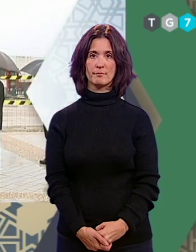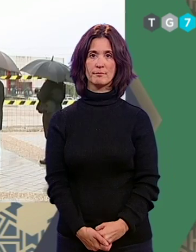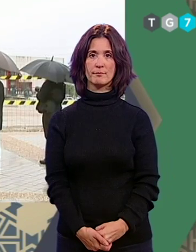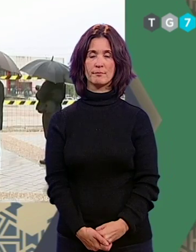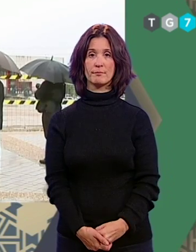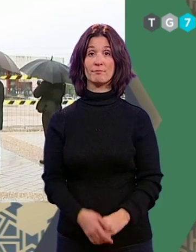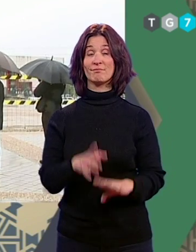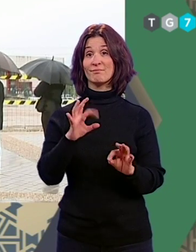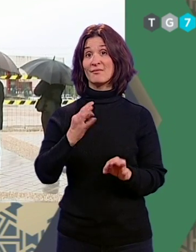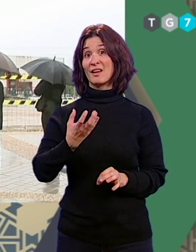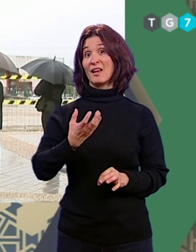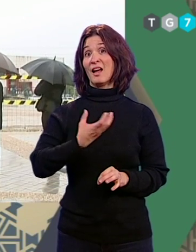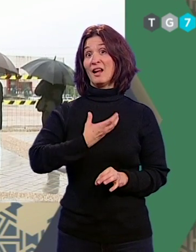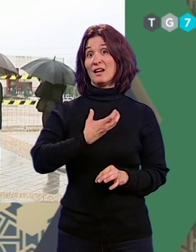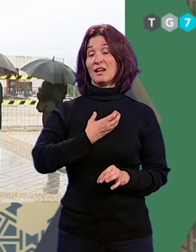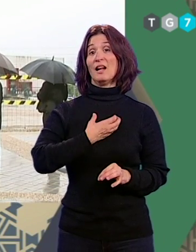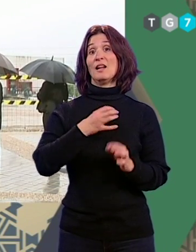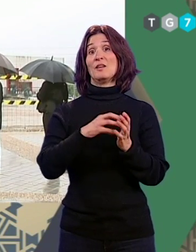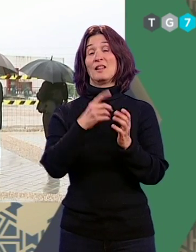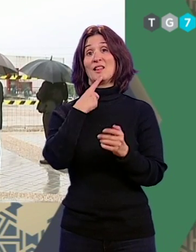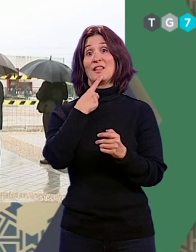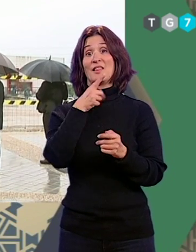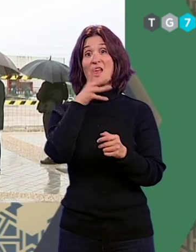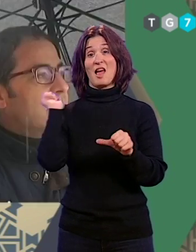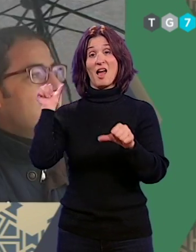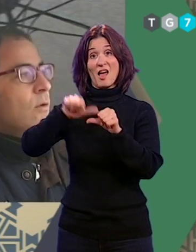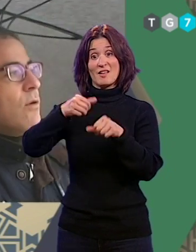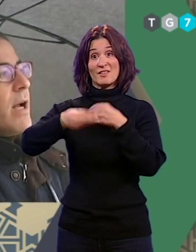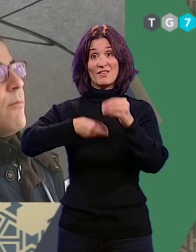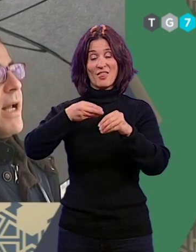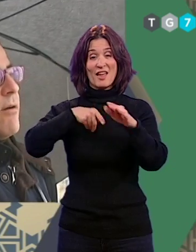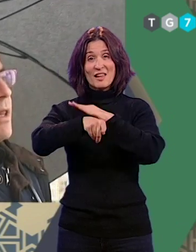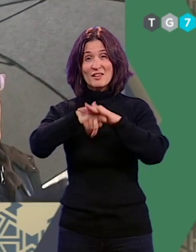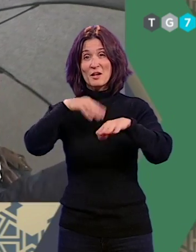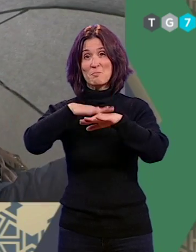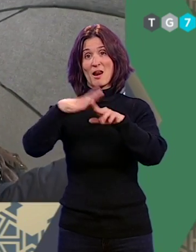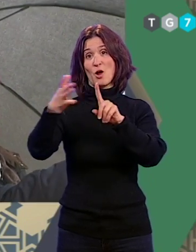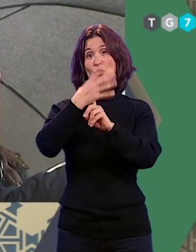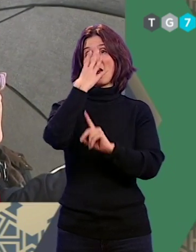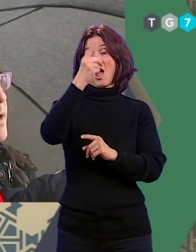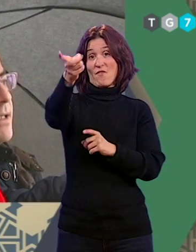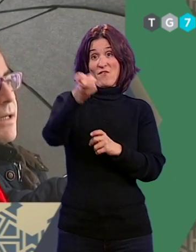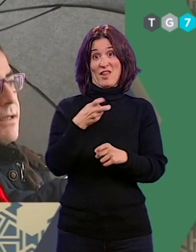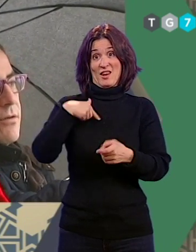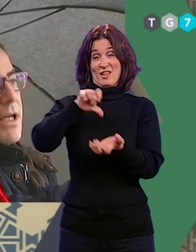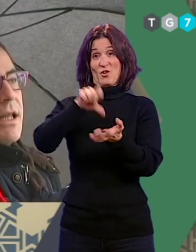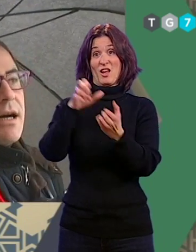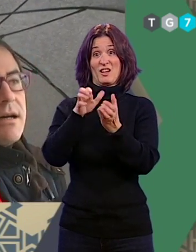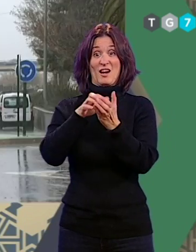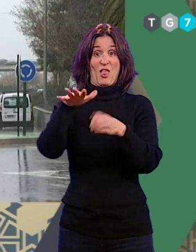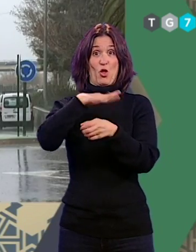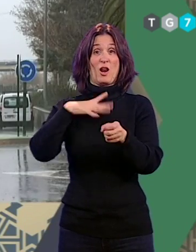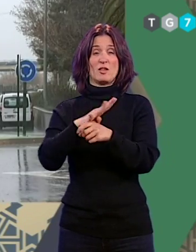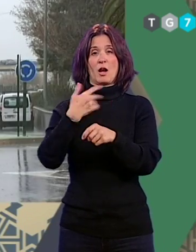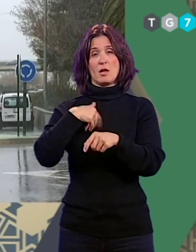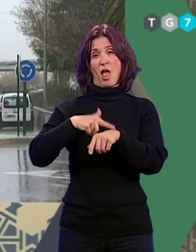El alcalde Francisco Cuenca ha afirmado que las actuaciones que se han llevado a cabo para la llegada del AVE a Granada en La Chana no sólo se demoran en el tiempo,